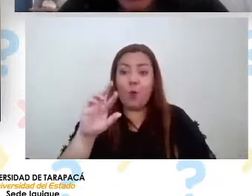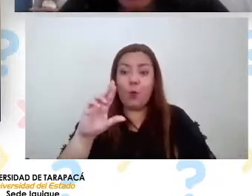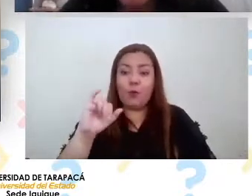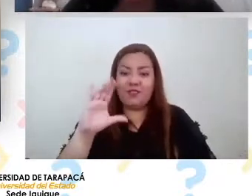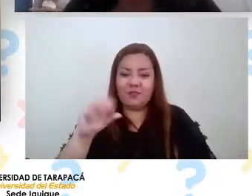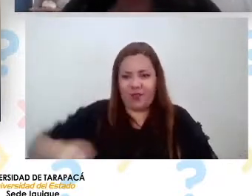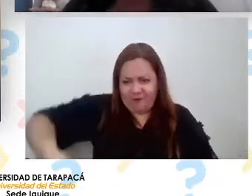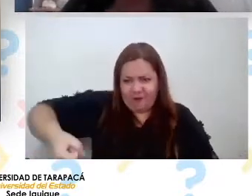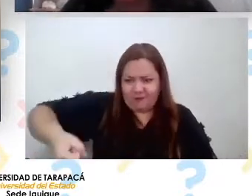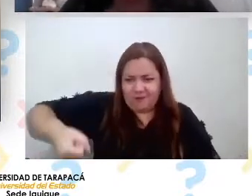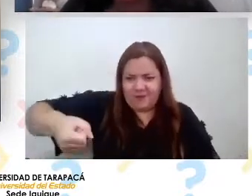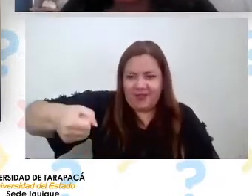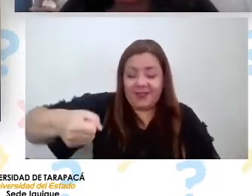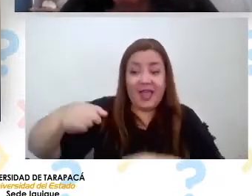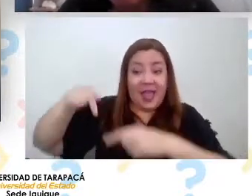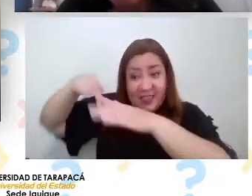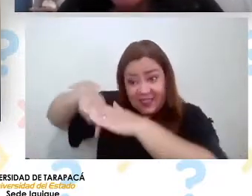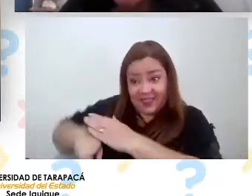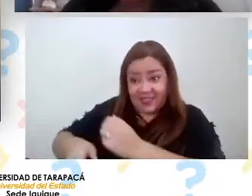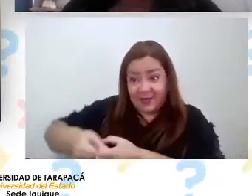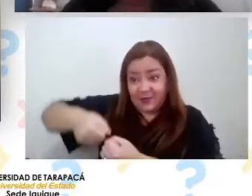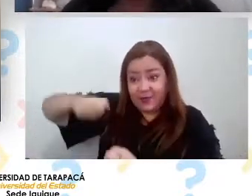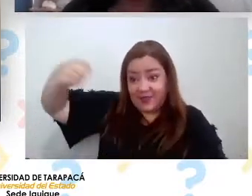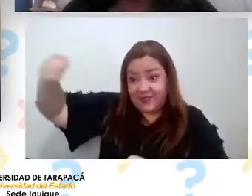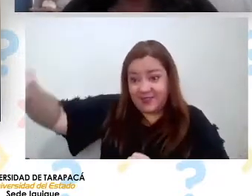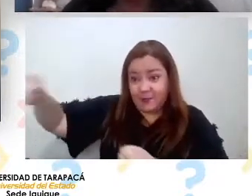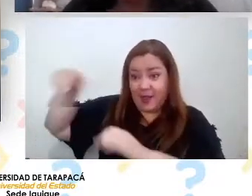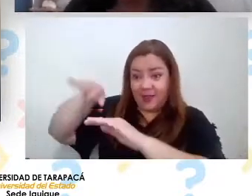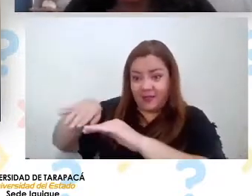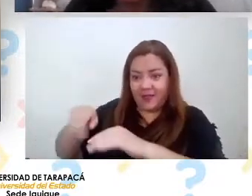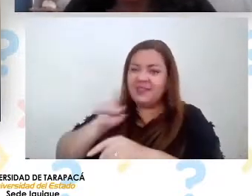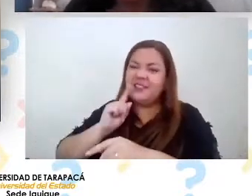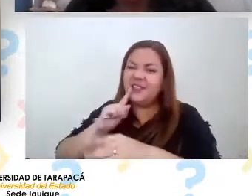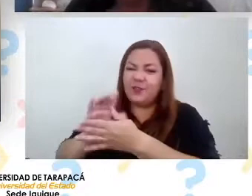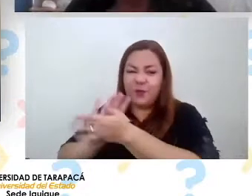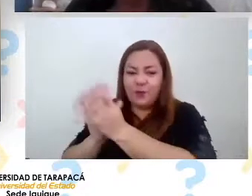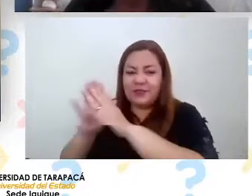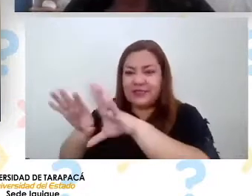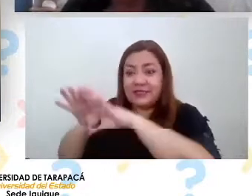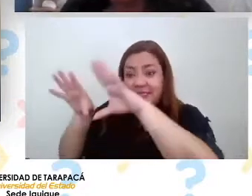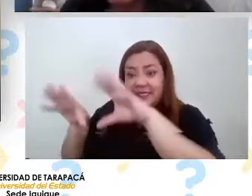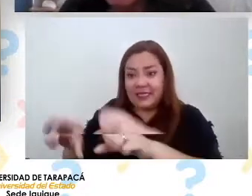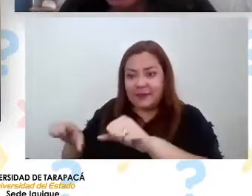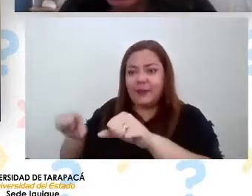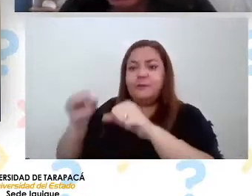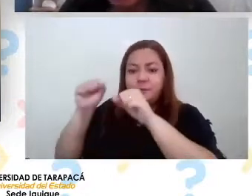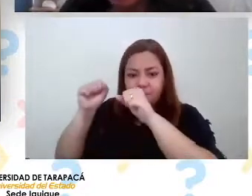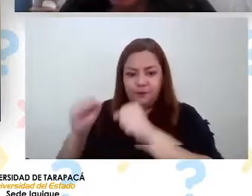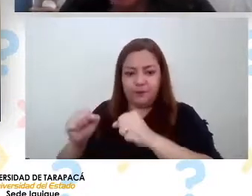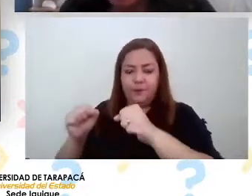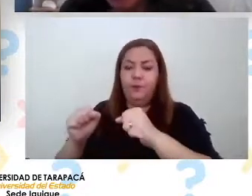maletita dentro de esa maletita él tiene todo un sistema para poder mantener